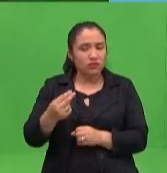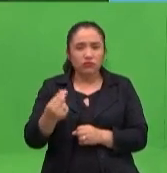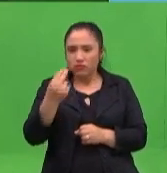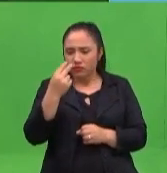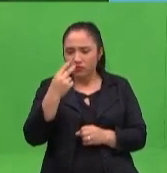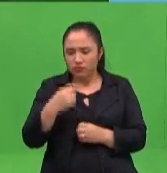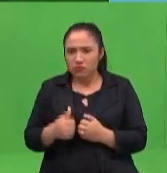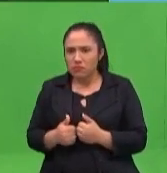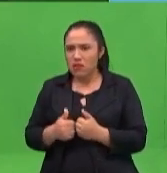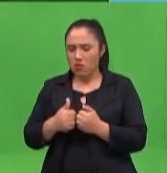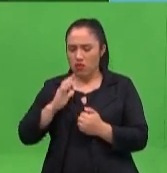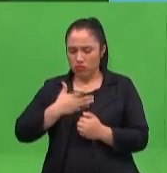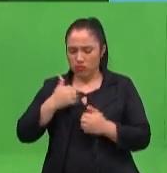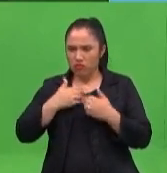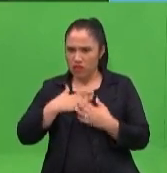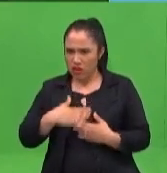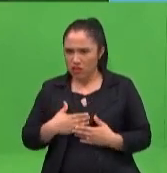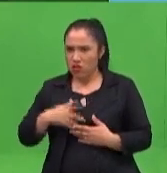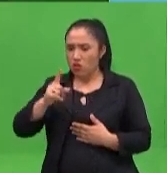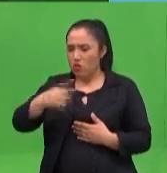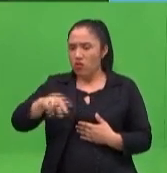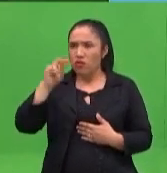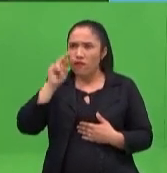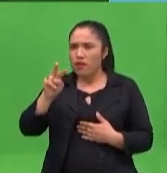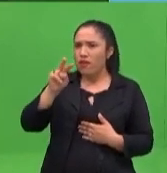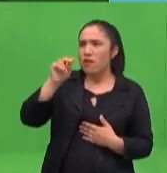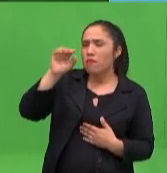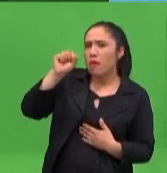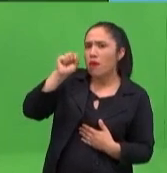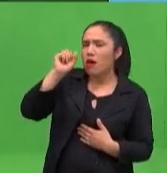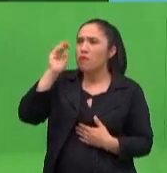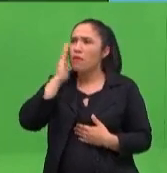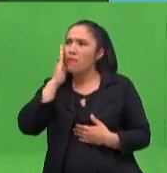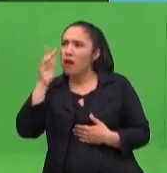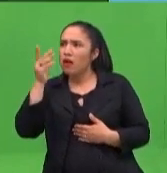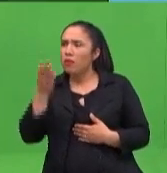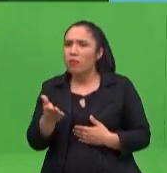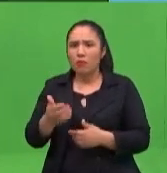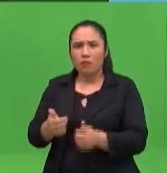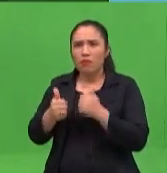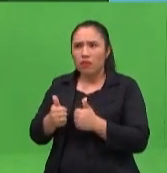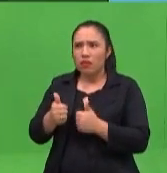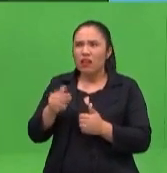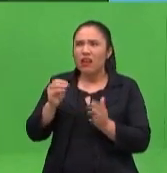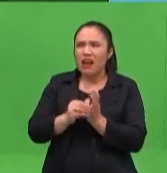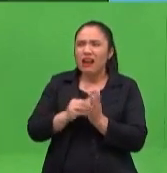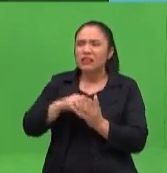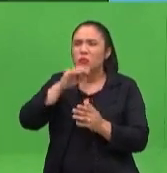Si ellos se dan cuenta que nosotros lo vimos como una oportunidad para hacer un montón de cosas que nunca antes hicimos,